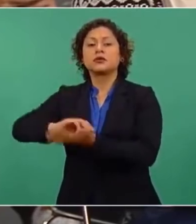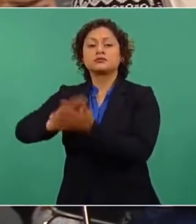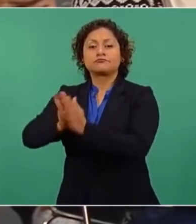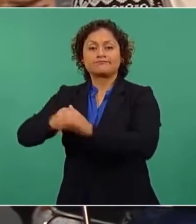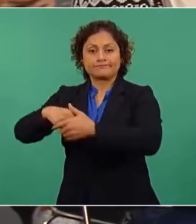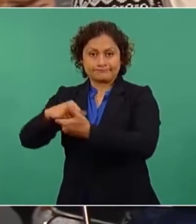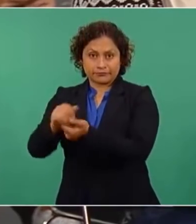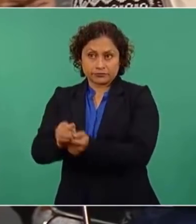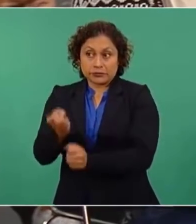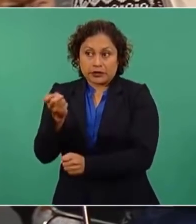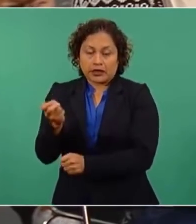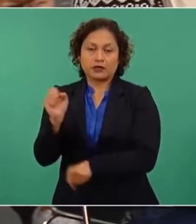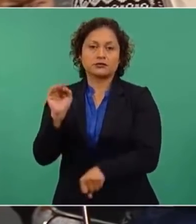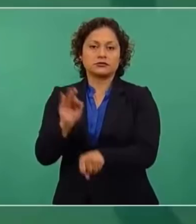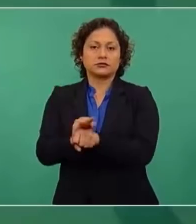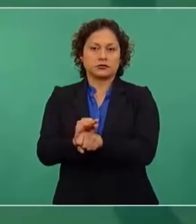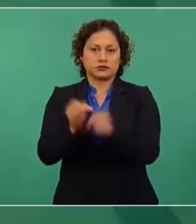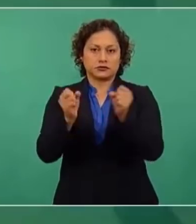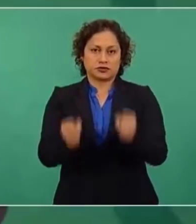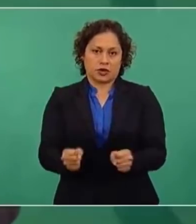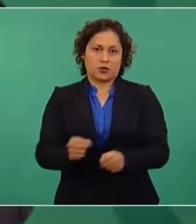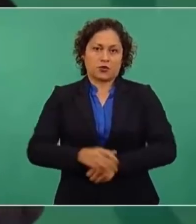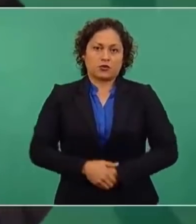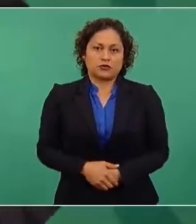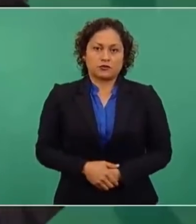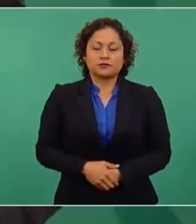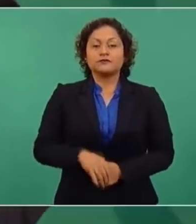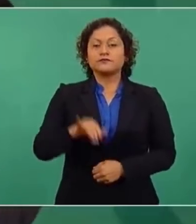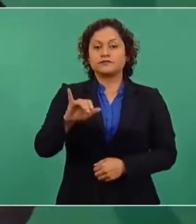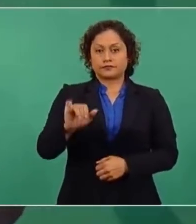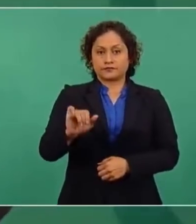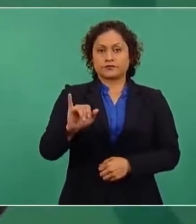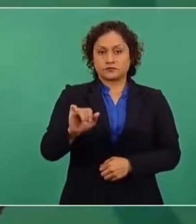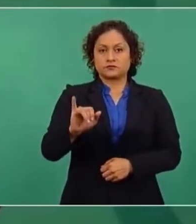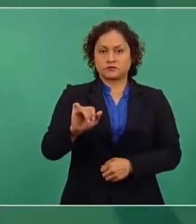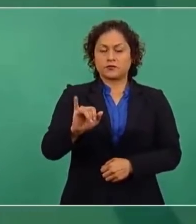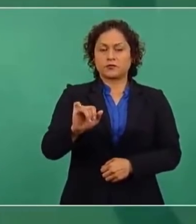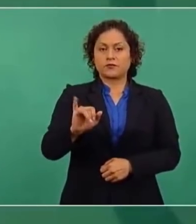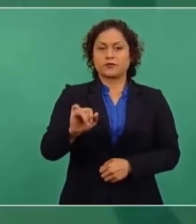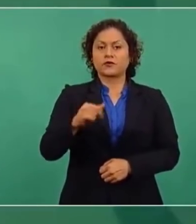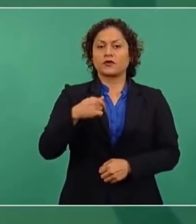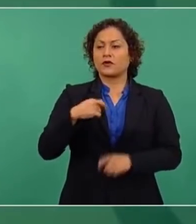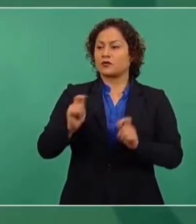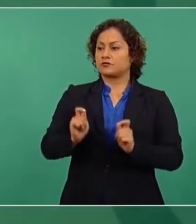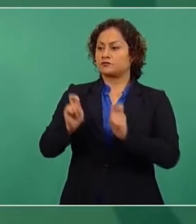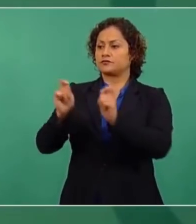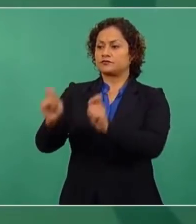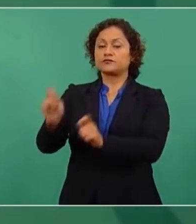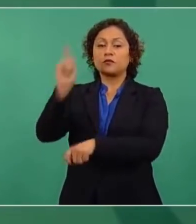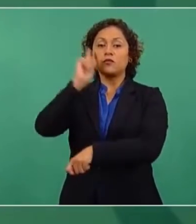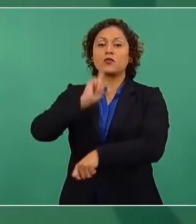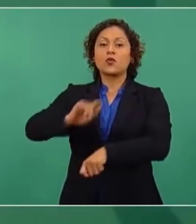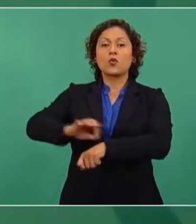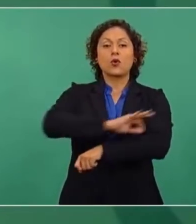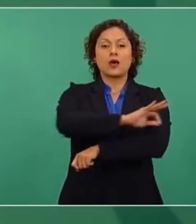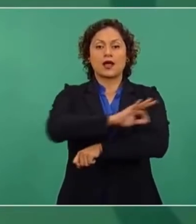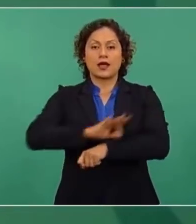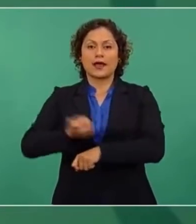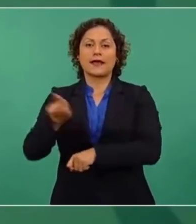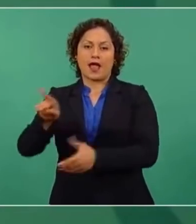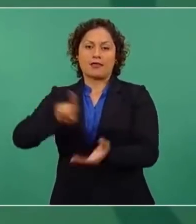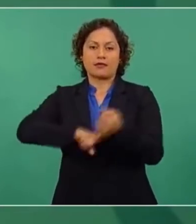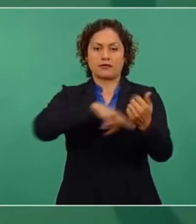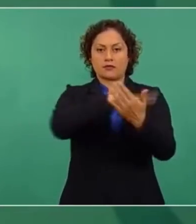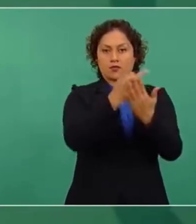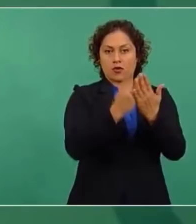más segura a sus aulas. a la arquitecta Pamela, de La Escuela es Nuestra, que se